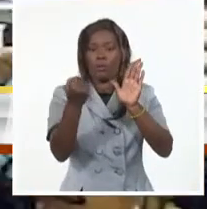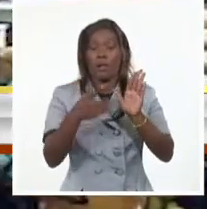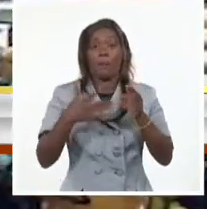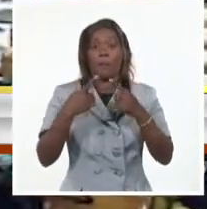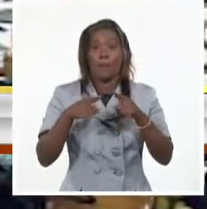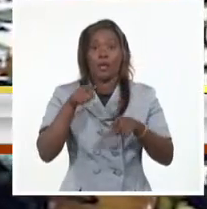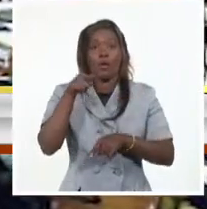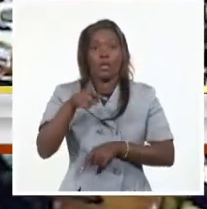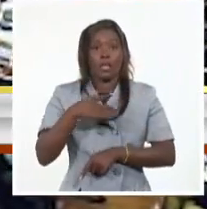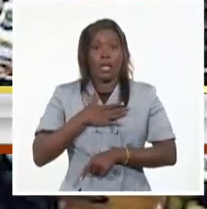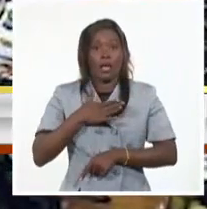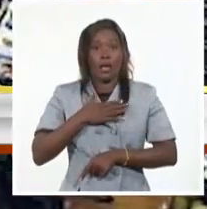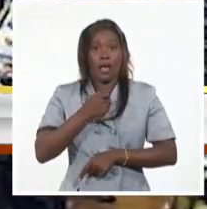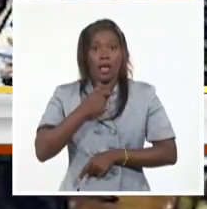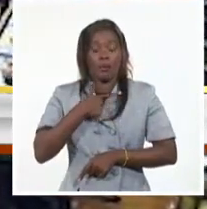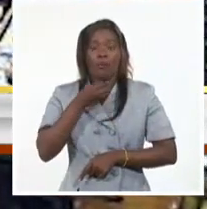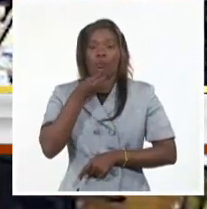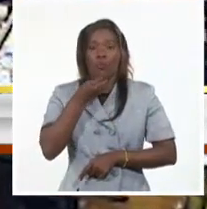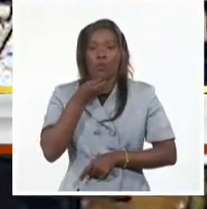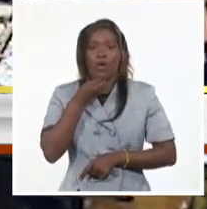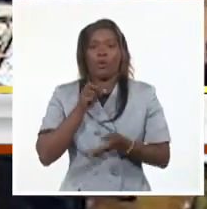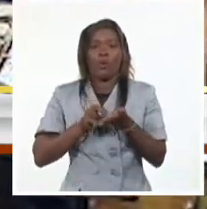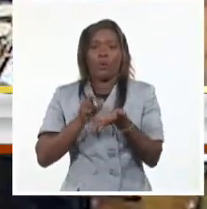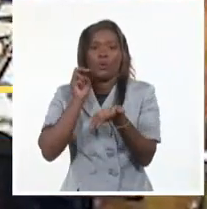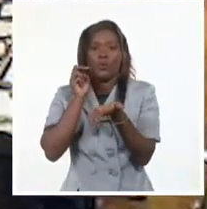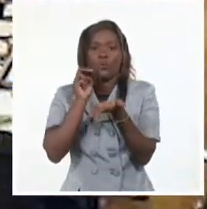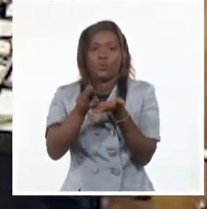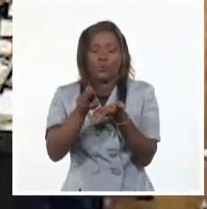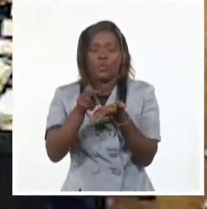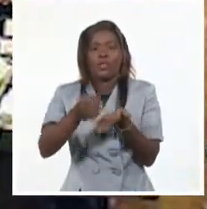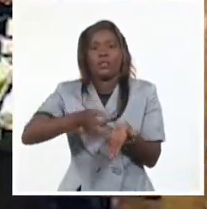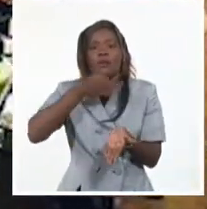opiniones al respecto mediante el correo electrónico